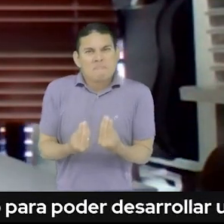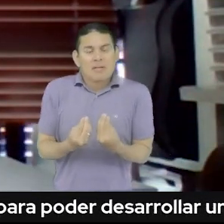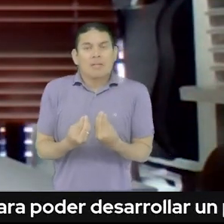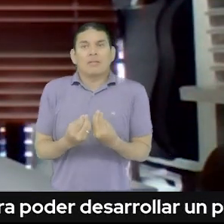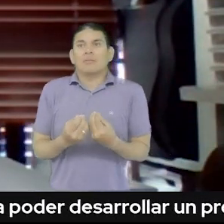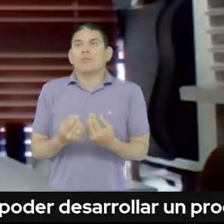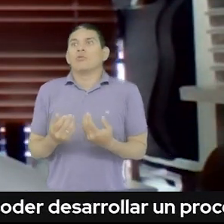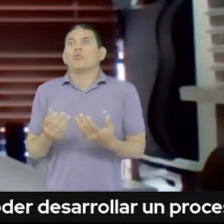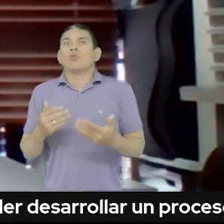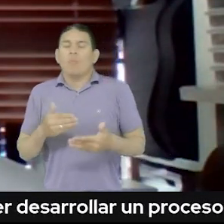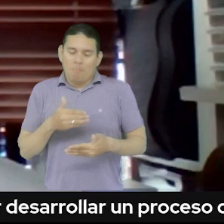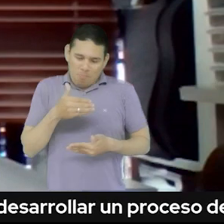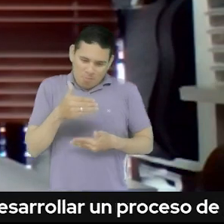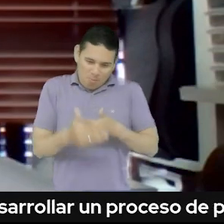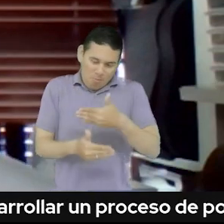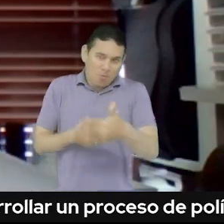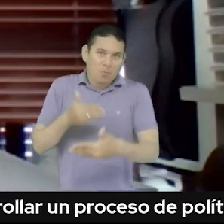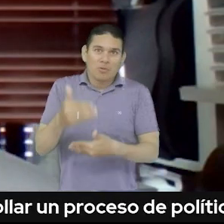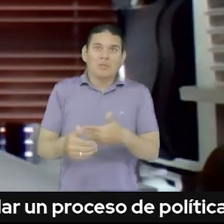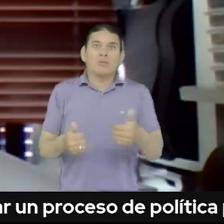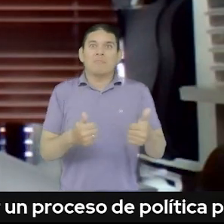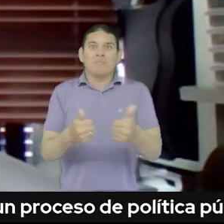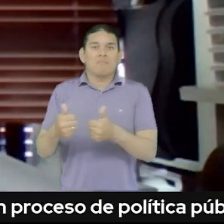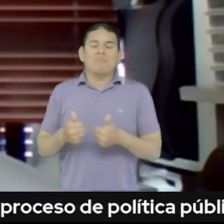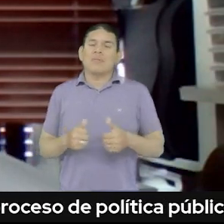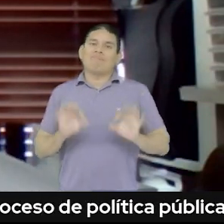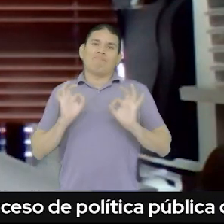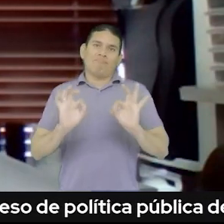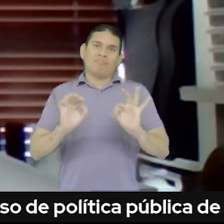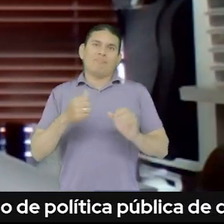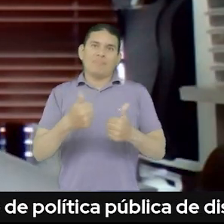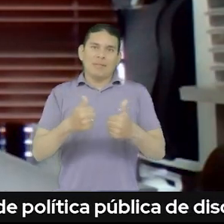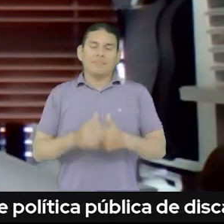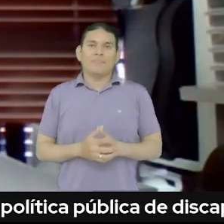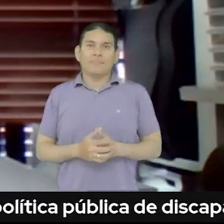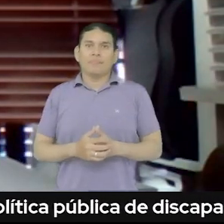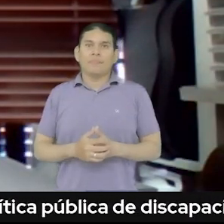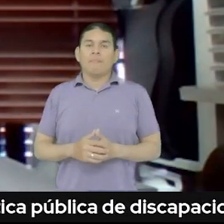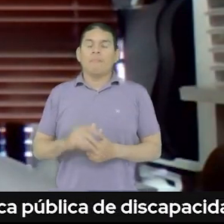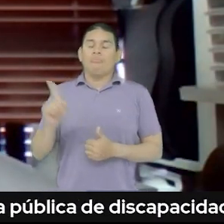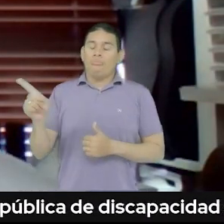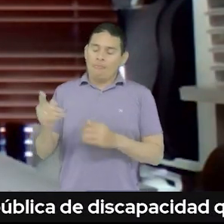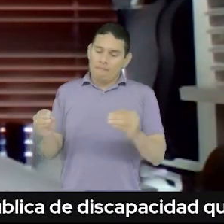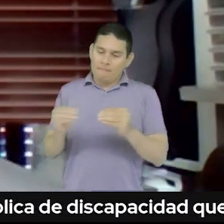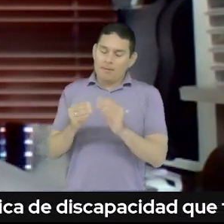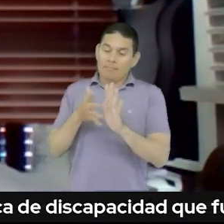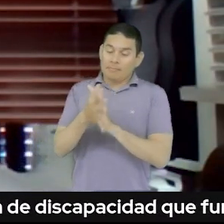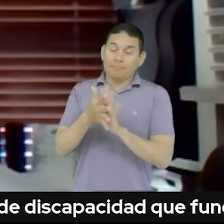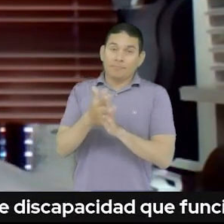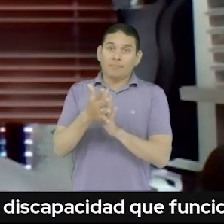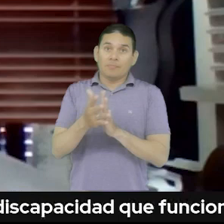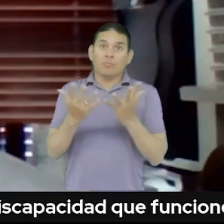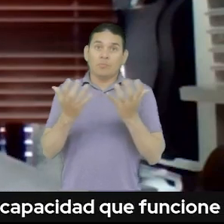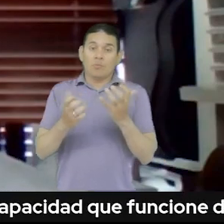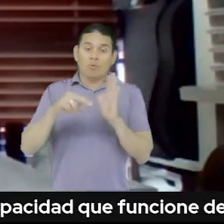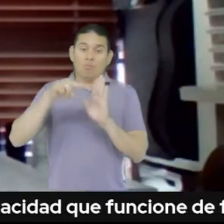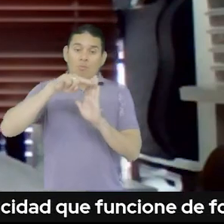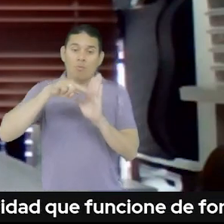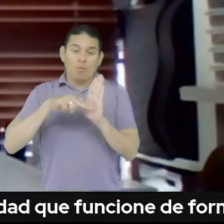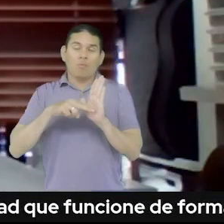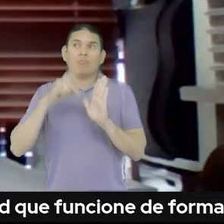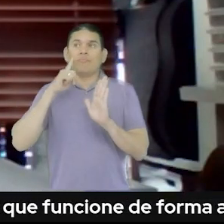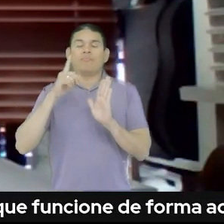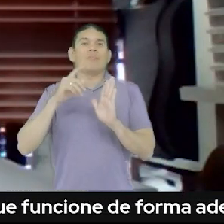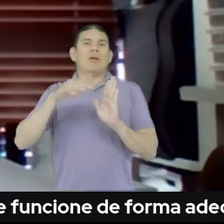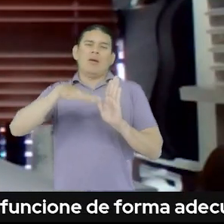todo ese camino se pueda hacer de una manera efectiva. Hay que contar que para hacer política pública, cualquier